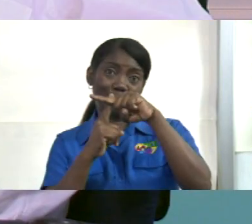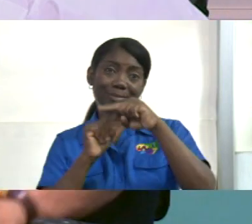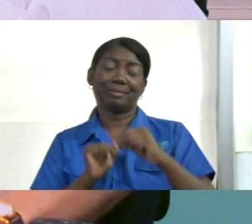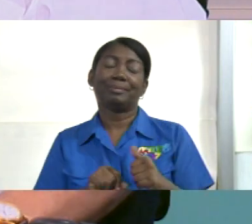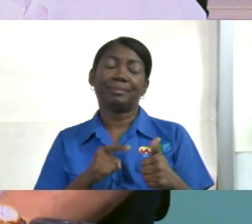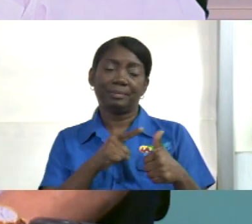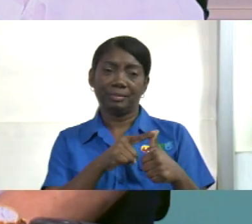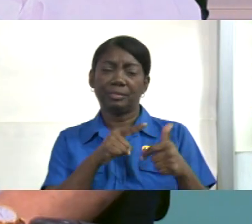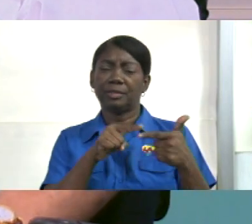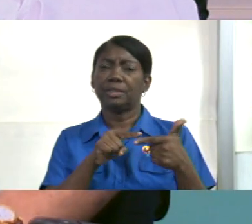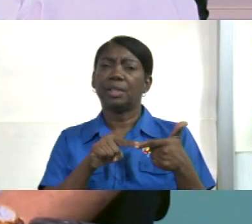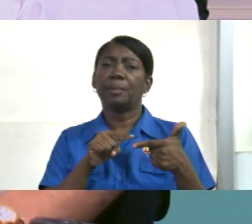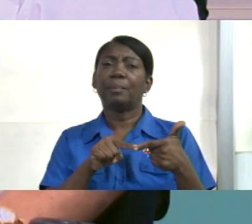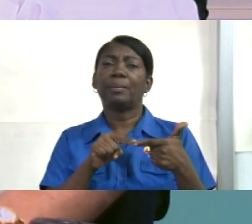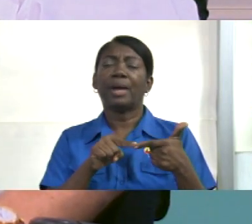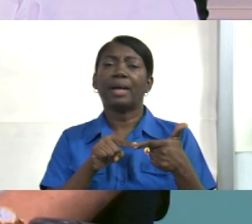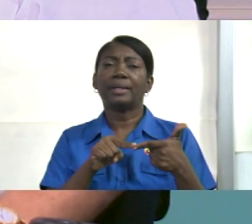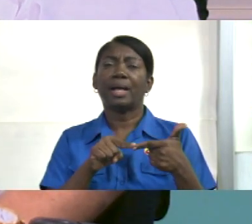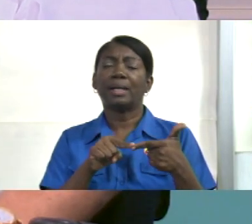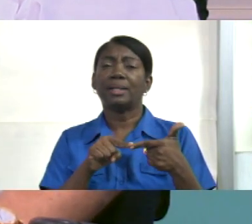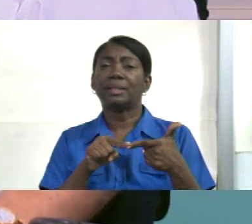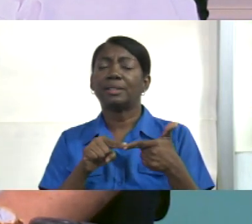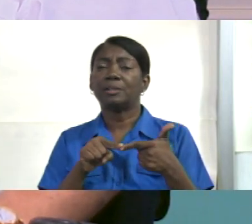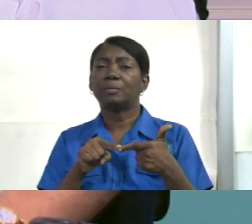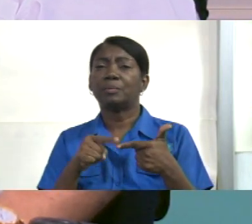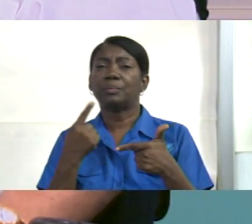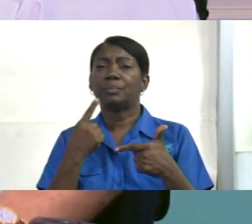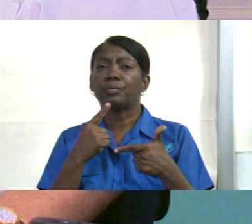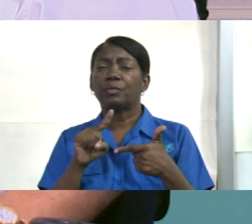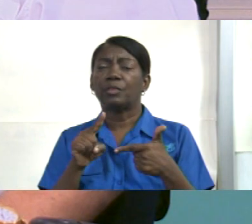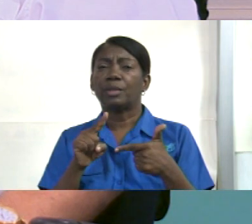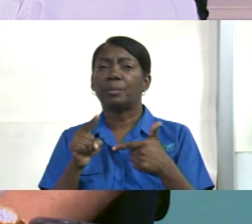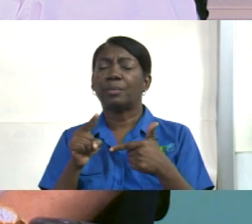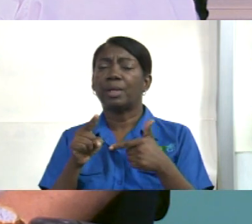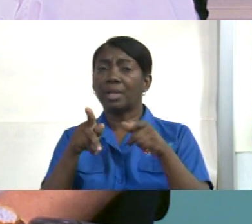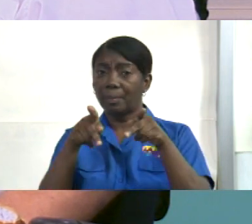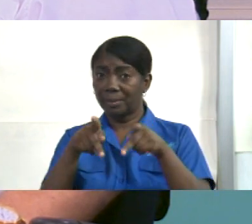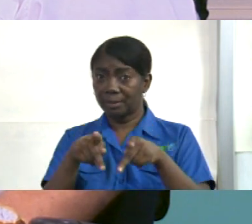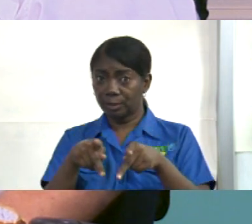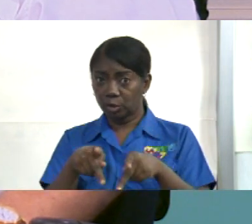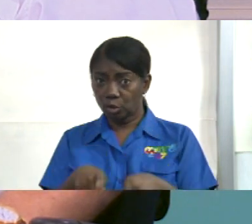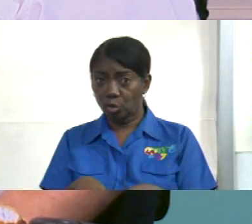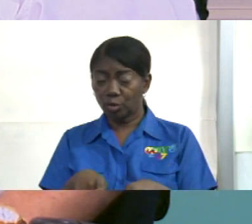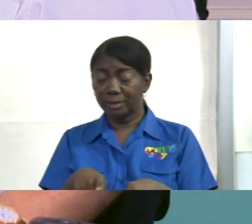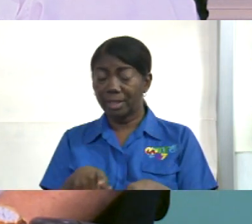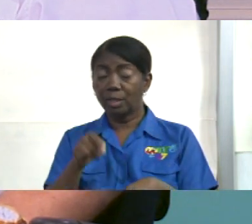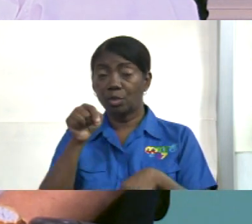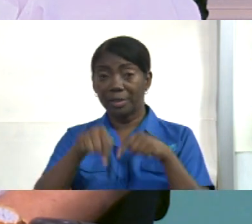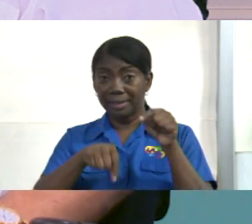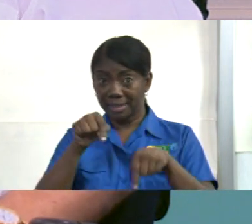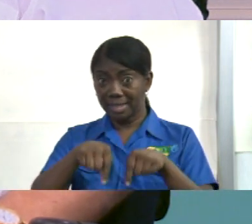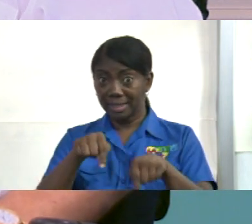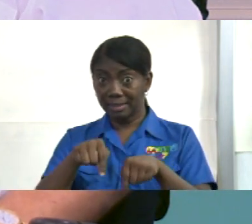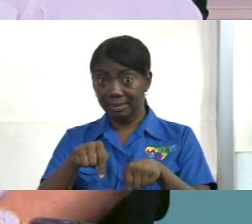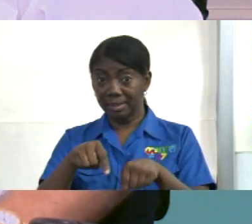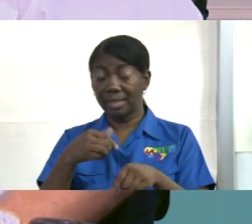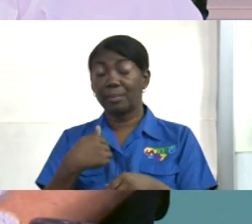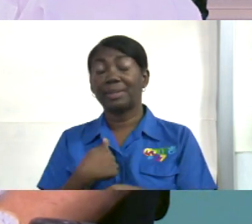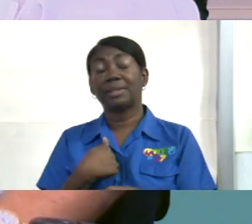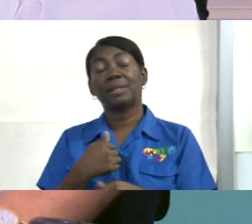el tema la persona con discapacidad